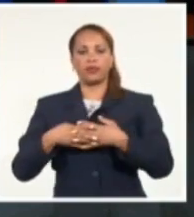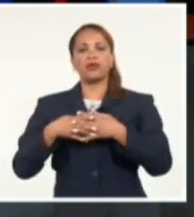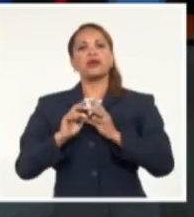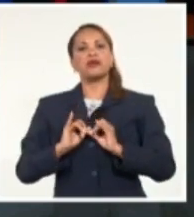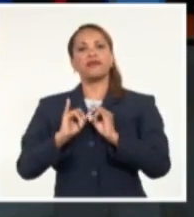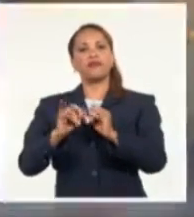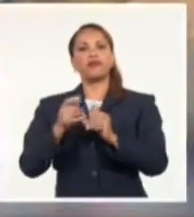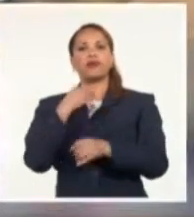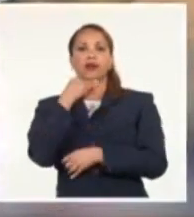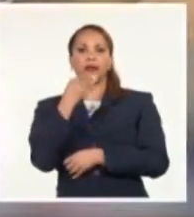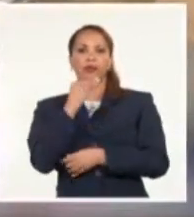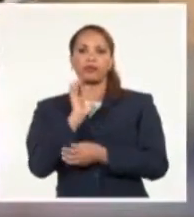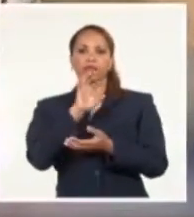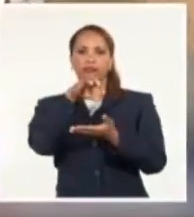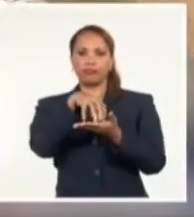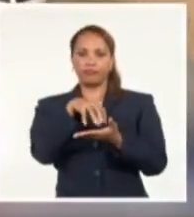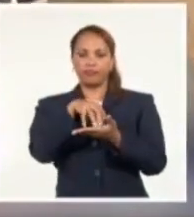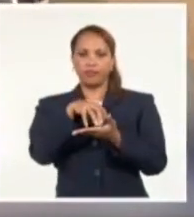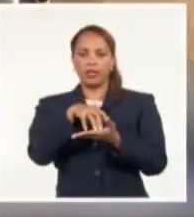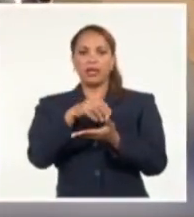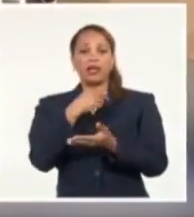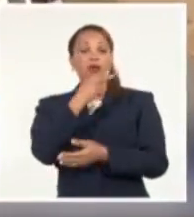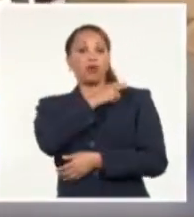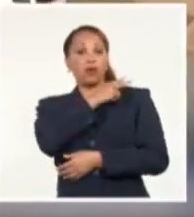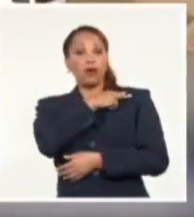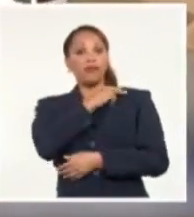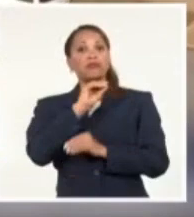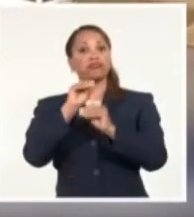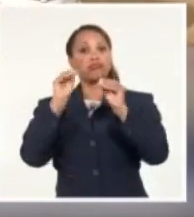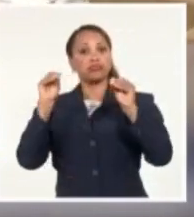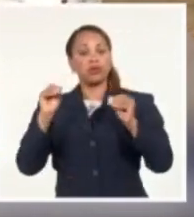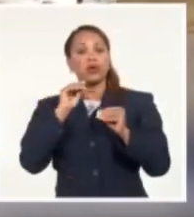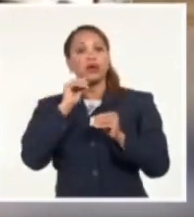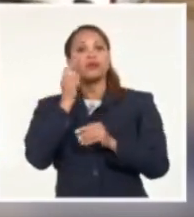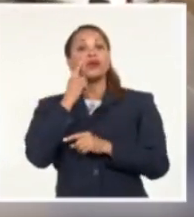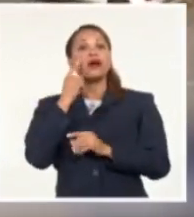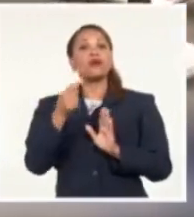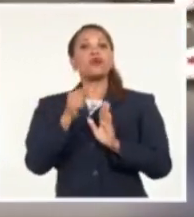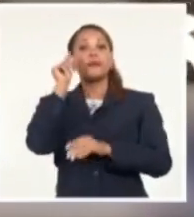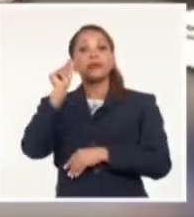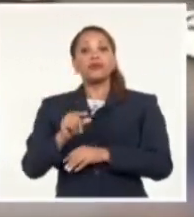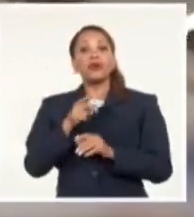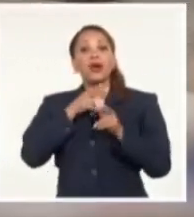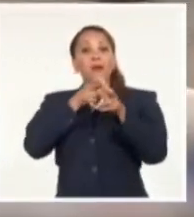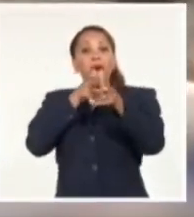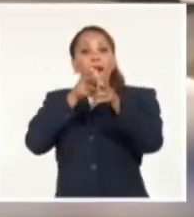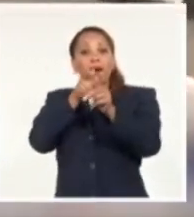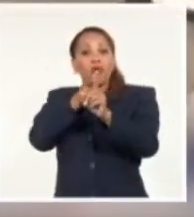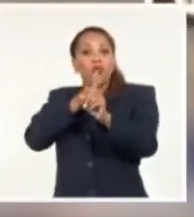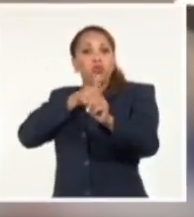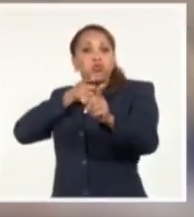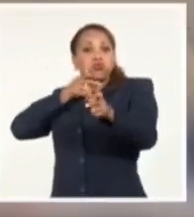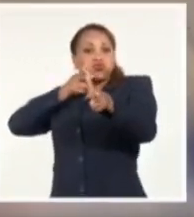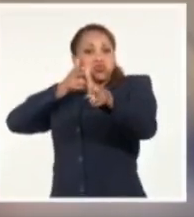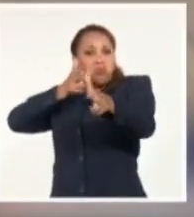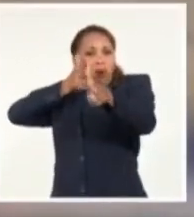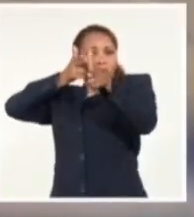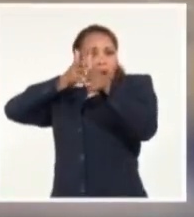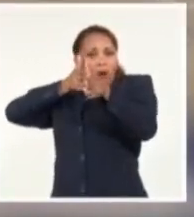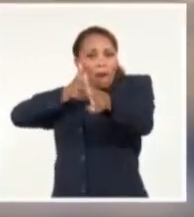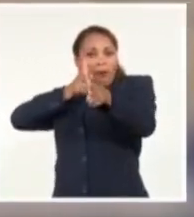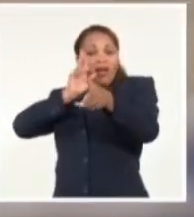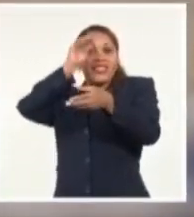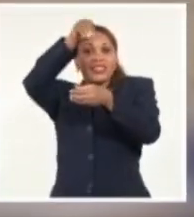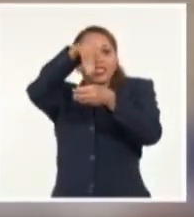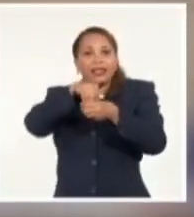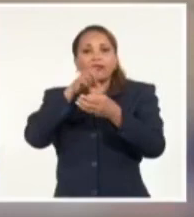informó la policía local. Las autoridades fueron alertadas por la presencia de un tirador con un arma larga dentro de la institución educativa. El